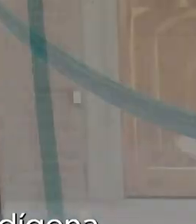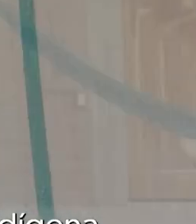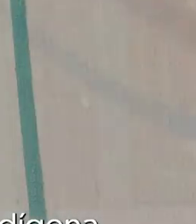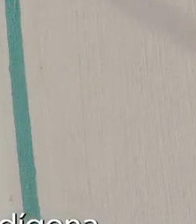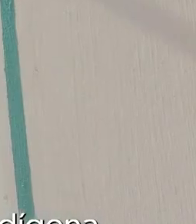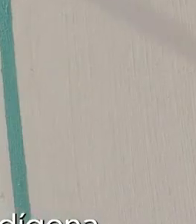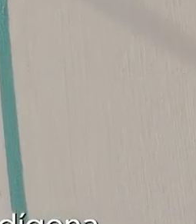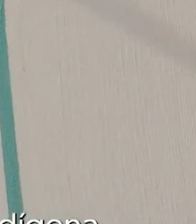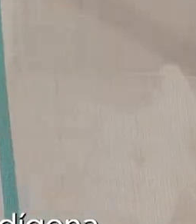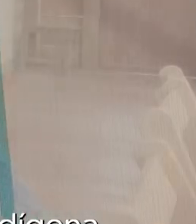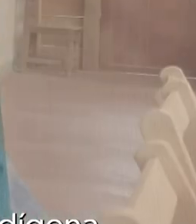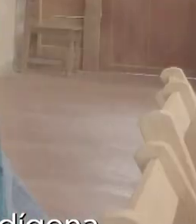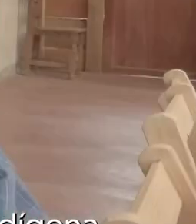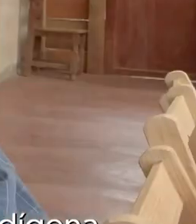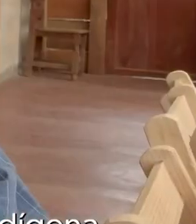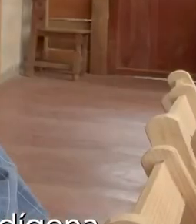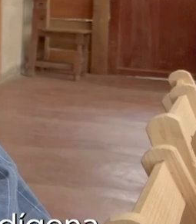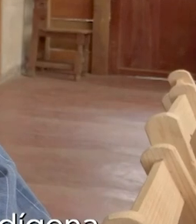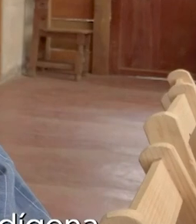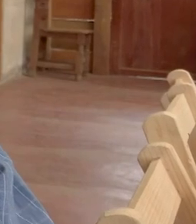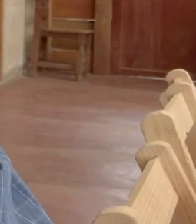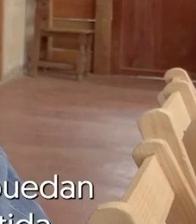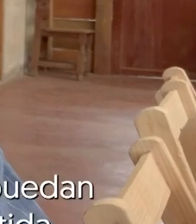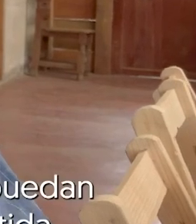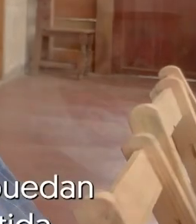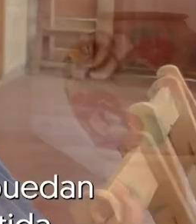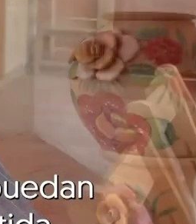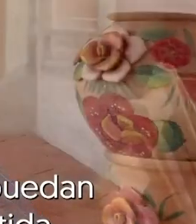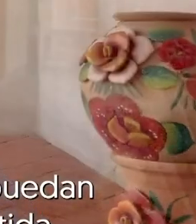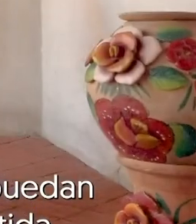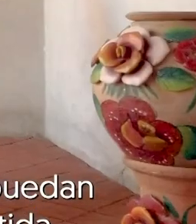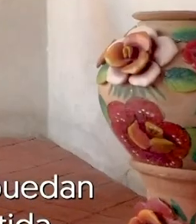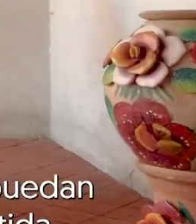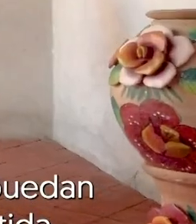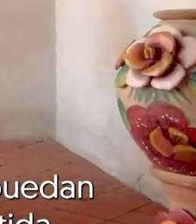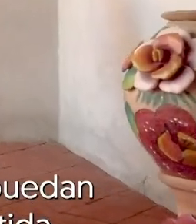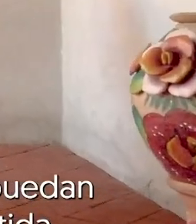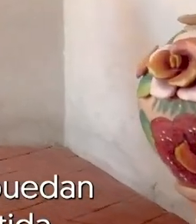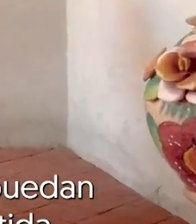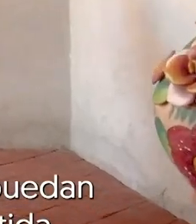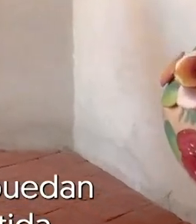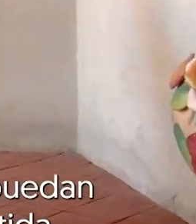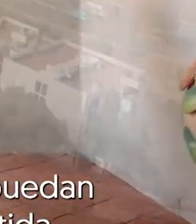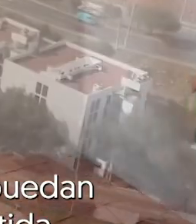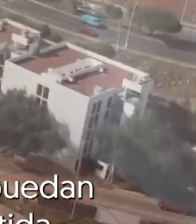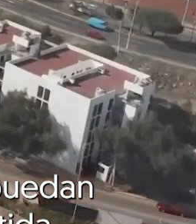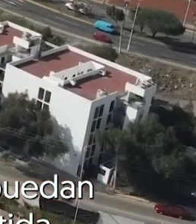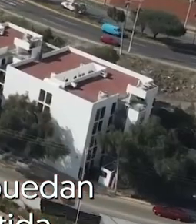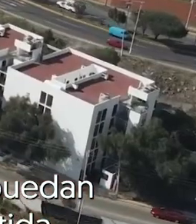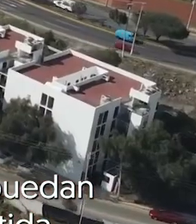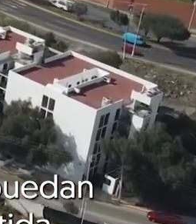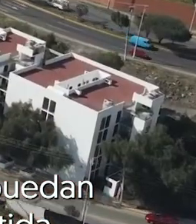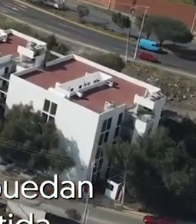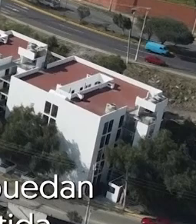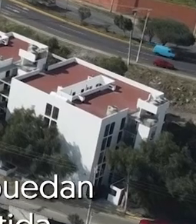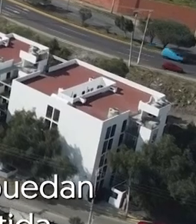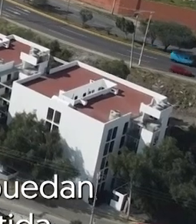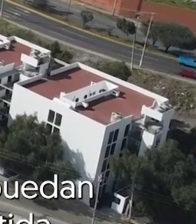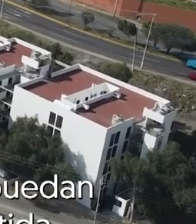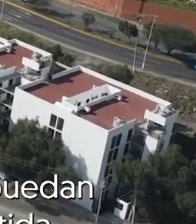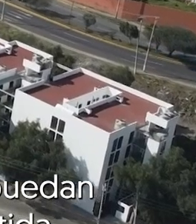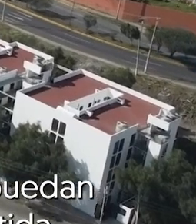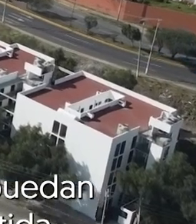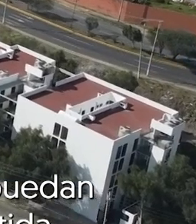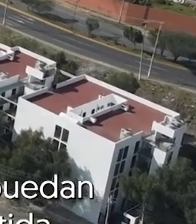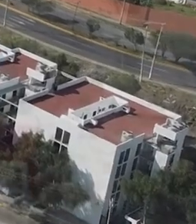mayores, jóvenes y población indígena, garantizando que los más vulnerables puedan disfrutar de una